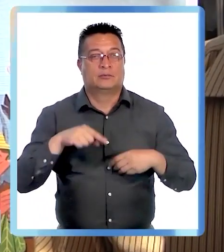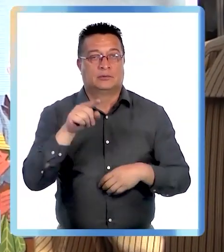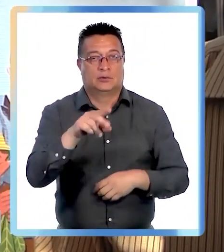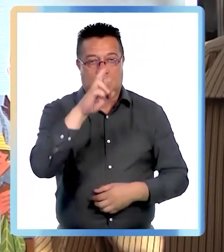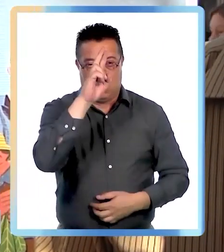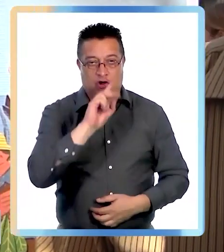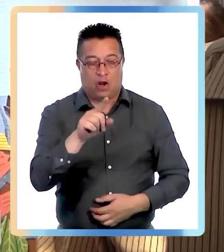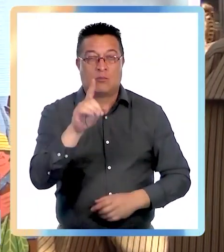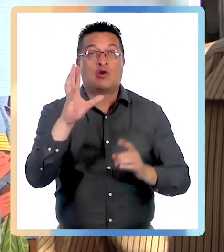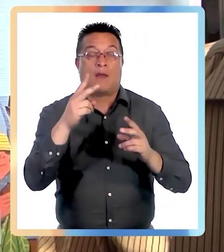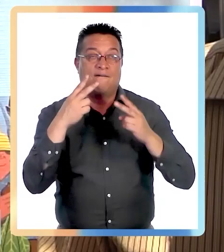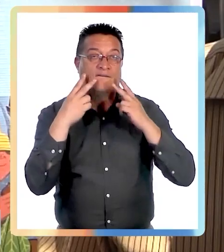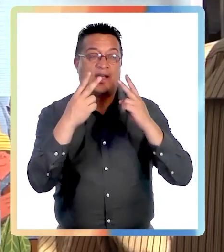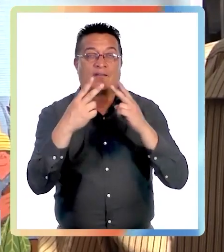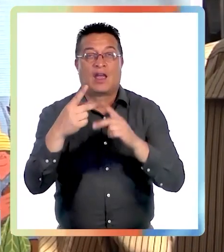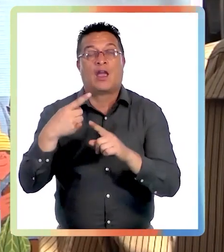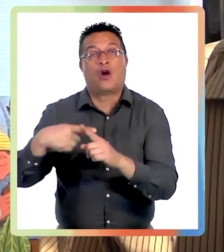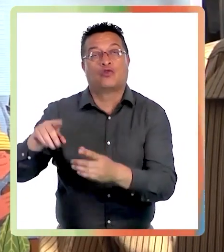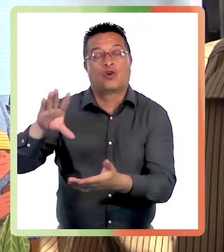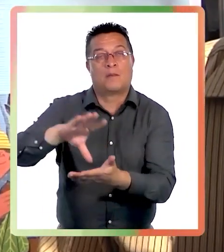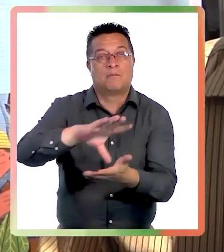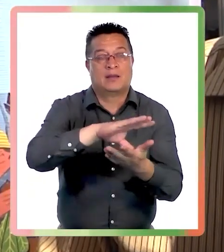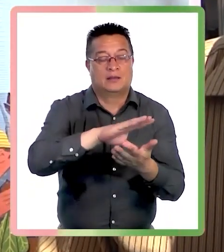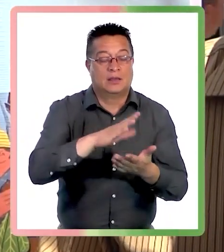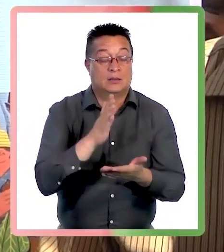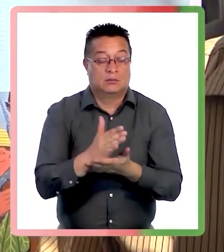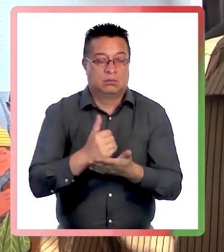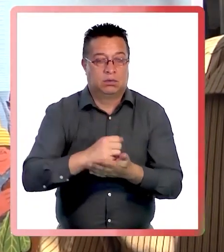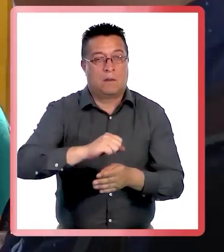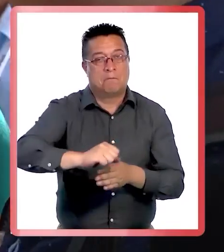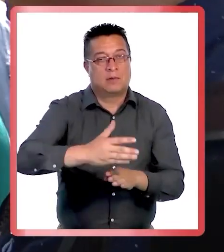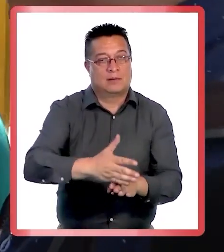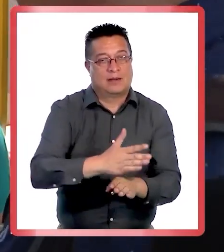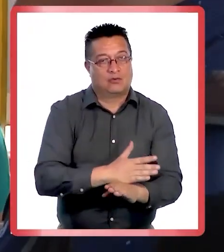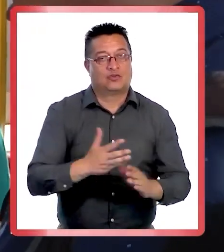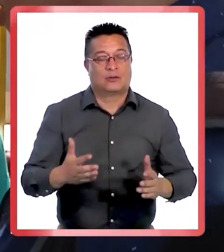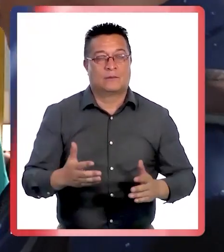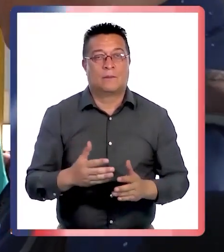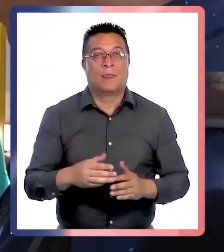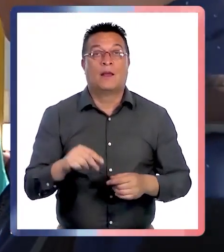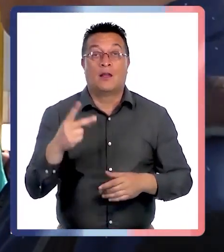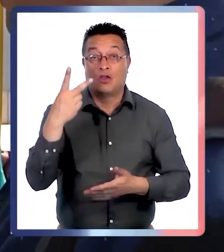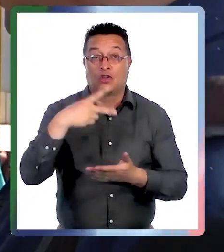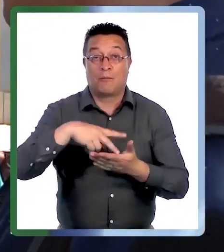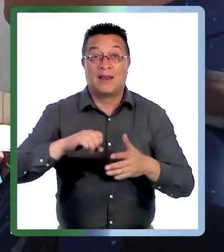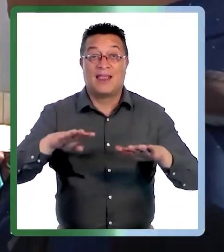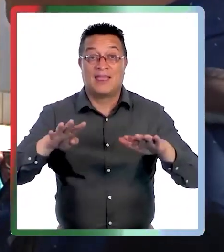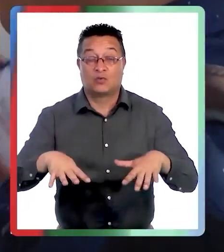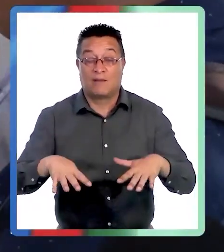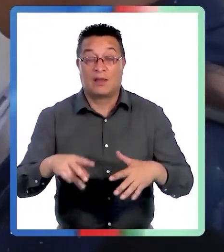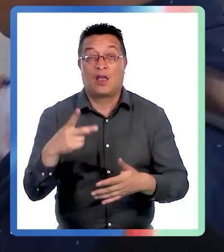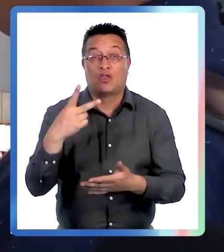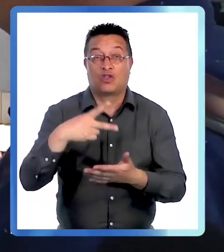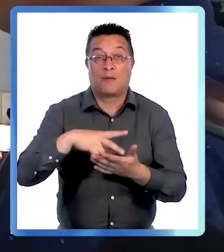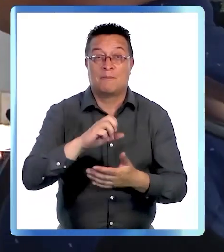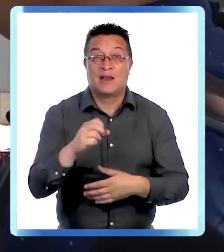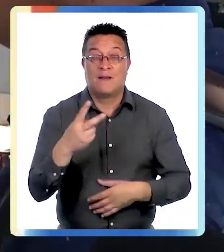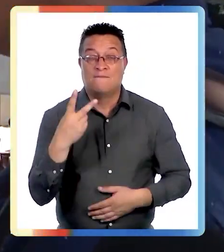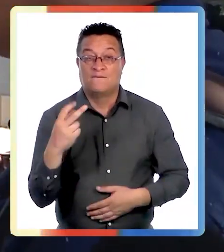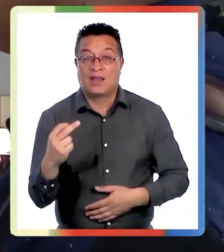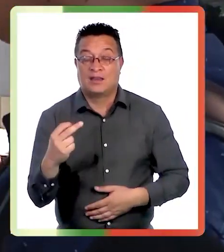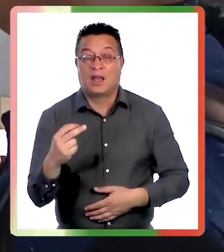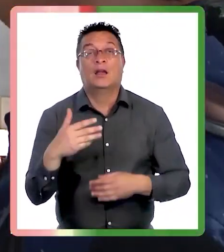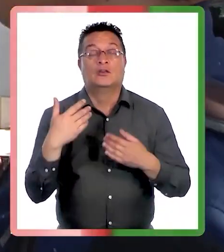si es que ellos van a viajar a países vecinos, de que tomen las medidas de precaución. Durante el 2019 y 2020